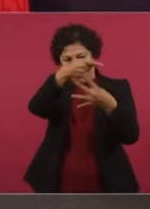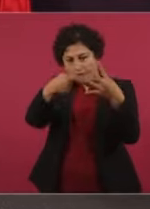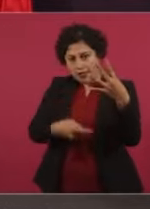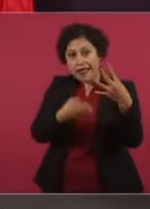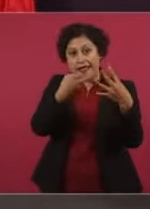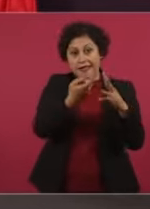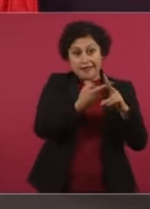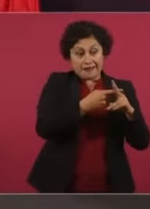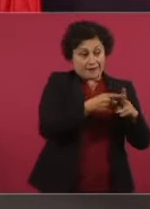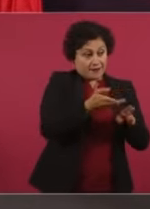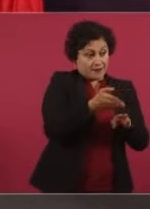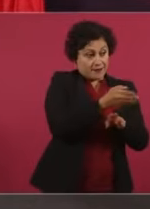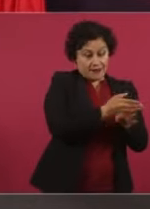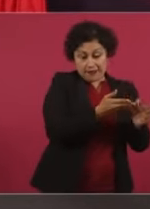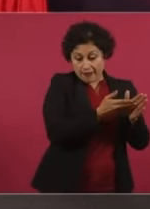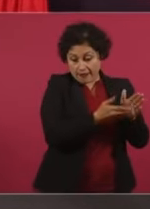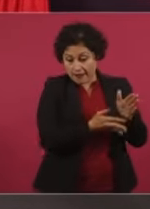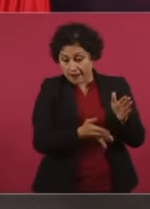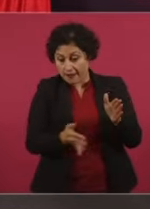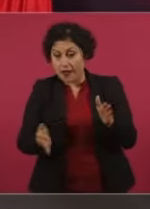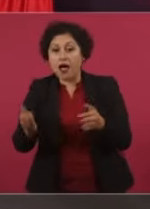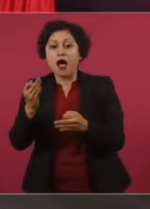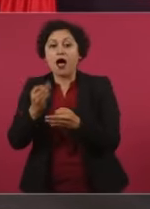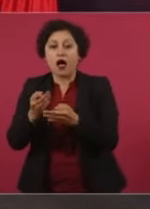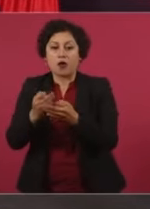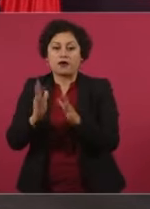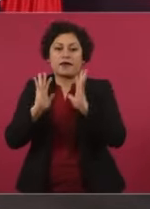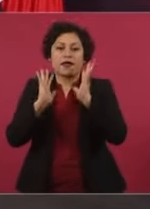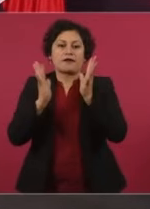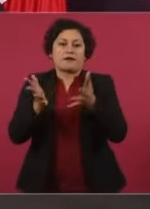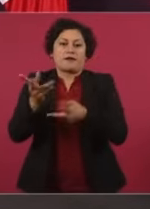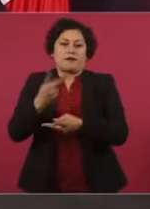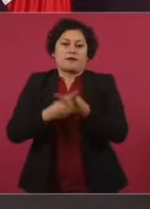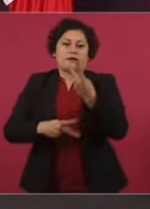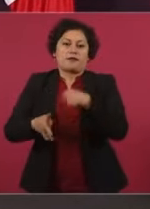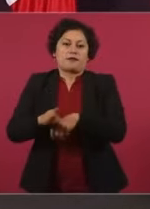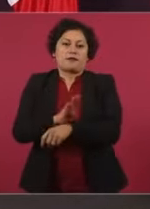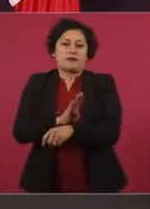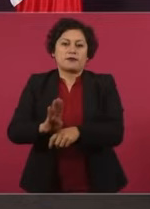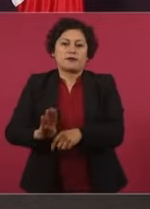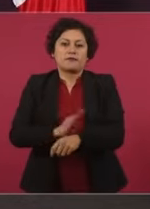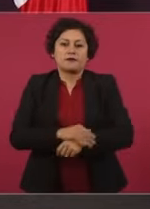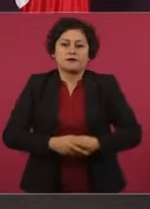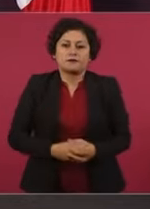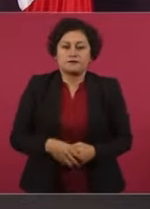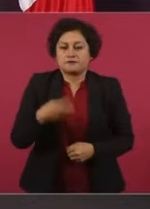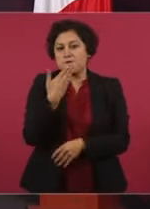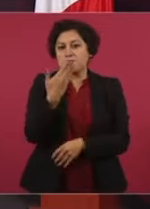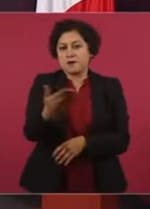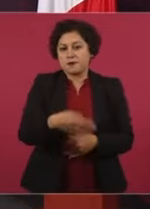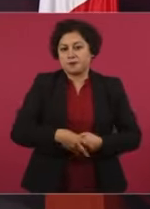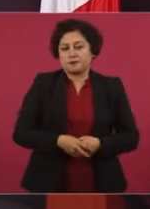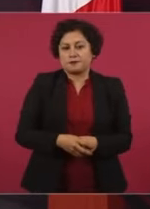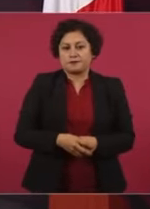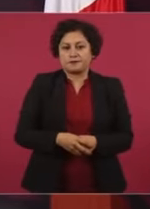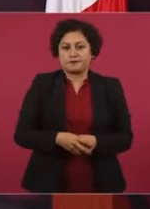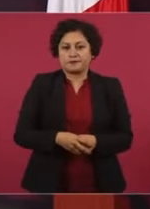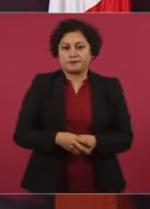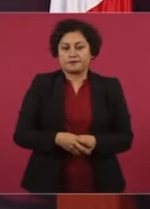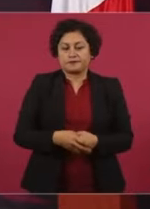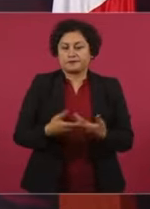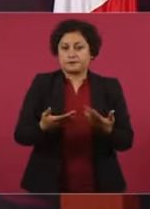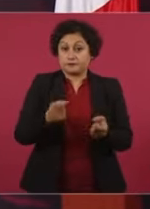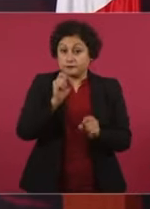están dando frutos esas políticas y eso nos ayuda mucho. También la